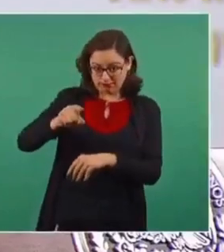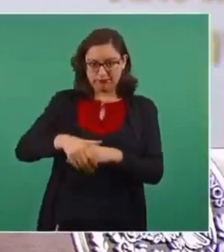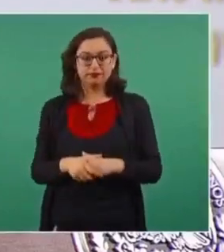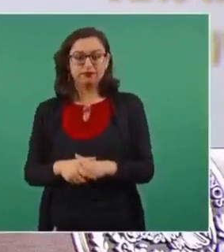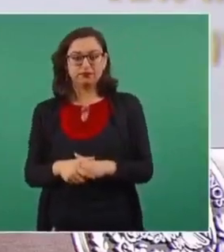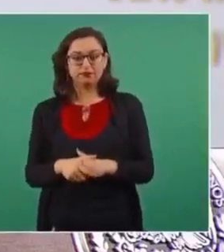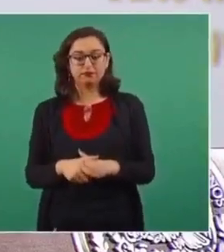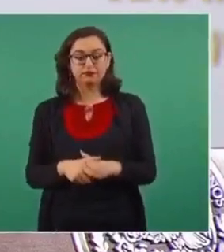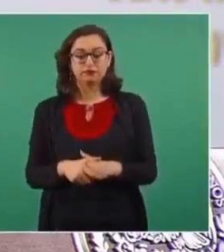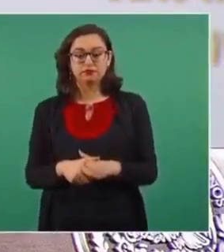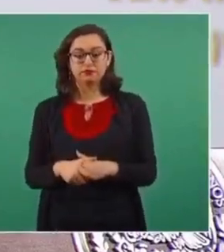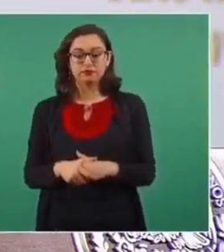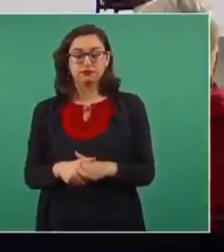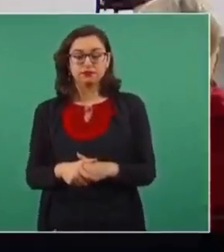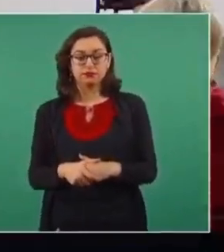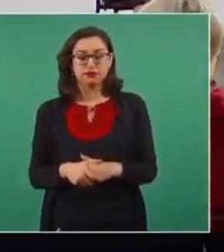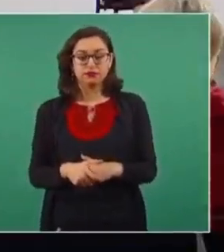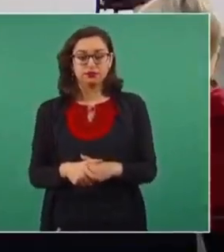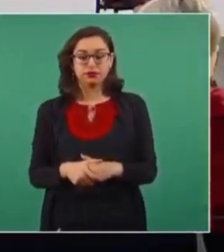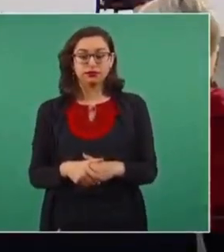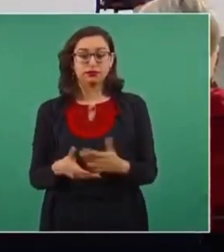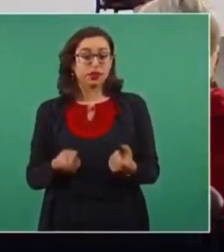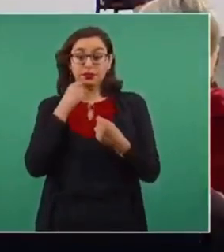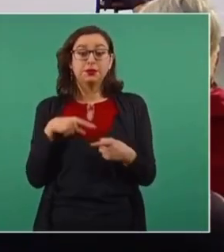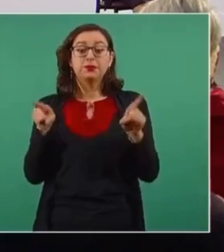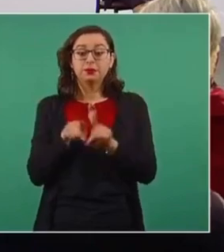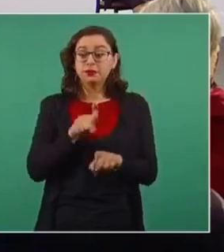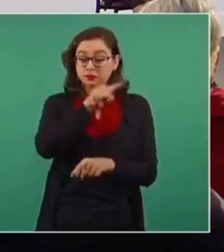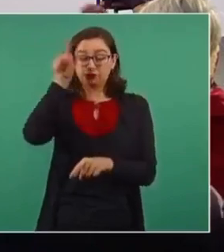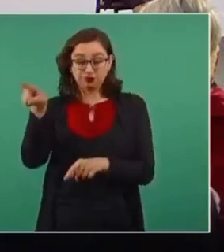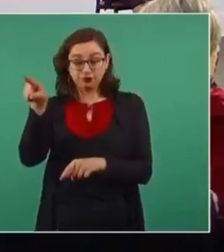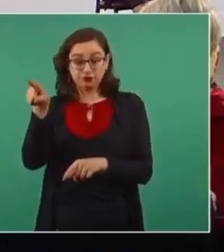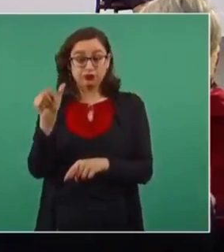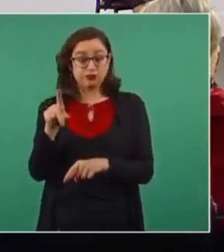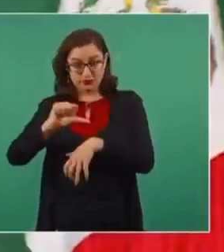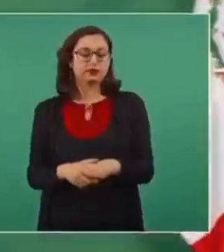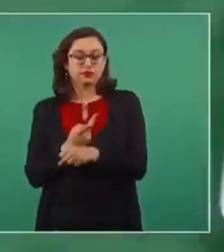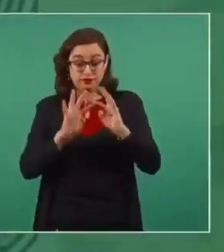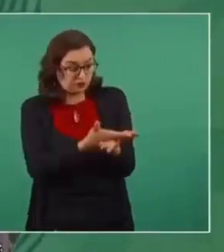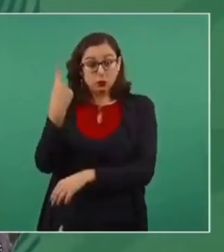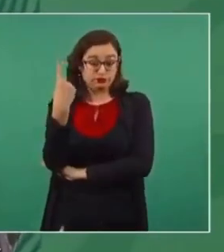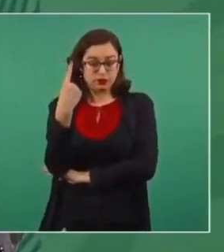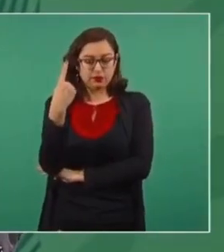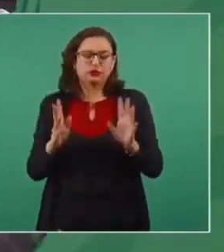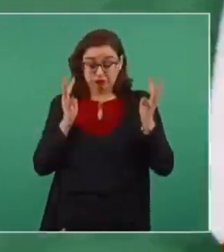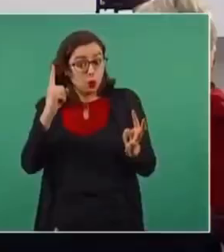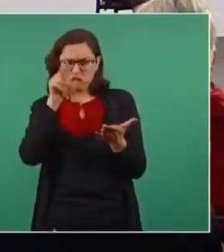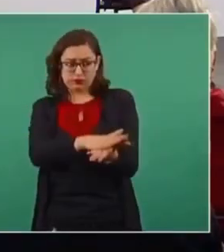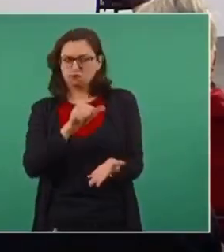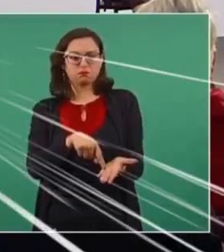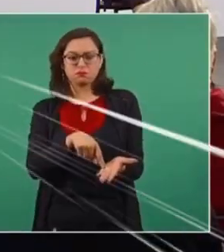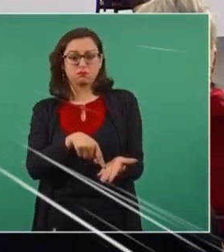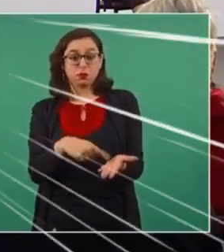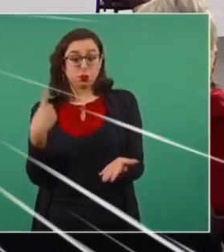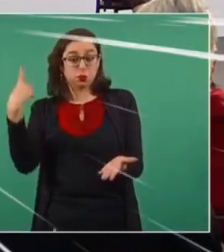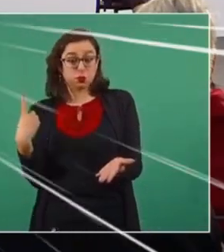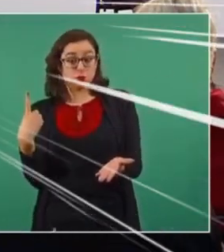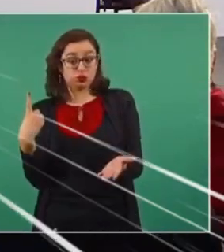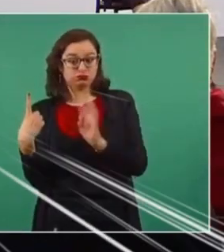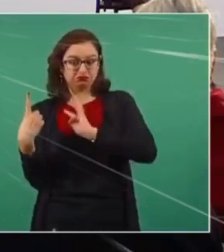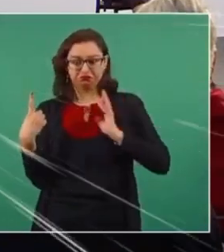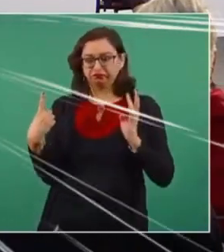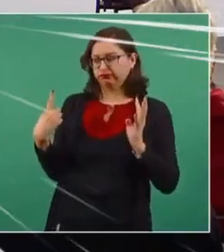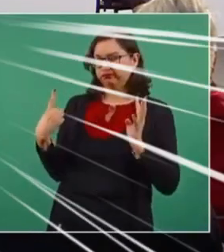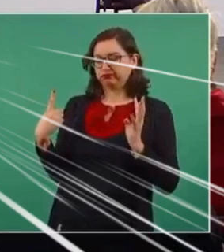Bueno, así fue lo de la compra de la planta de fertilizante al señor Ancira. Unos momentos después. Entonces, un buen